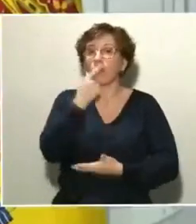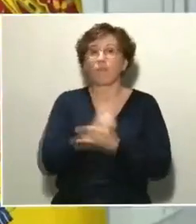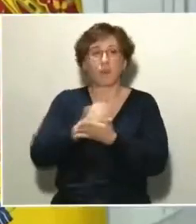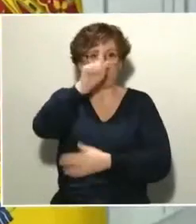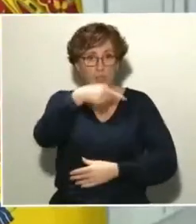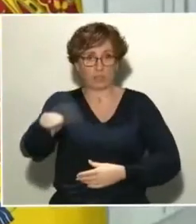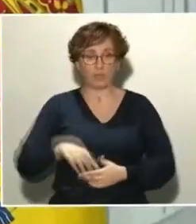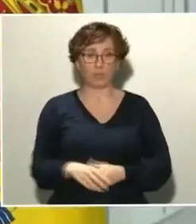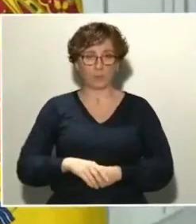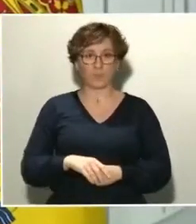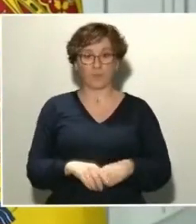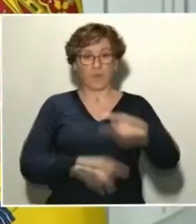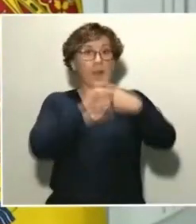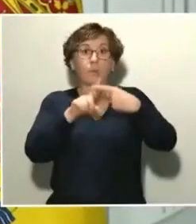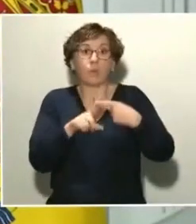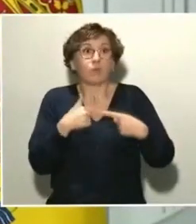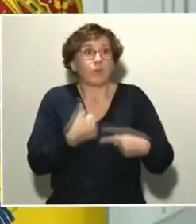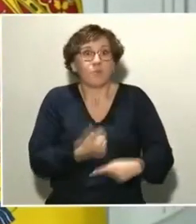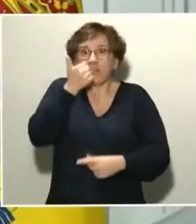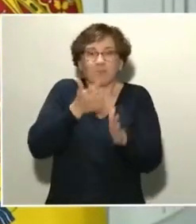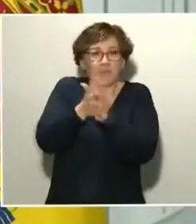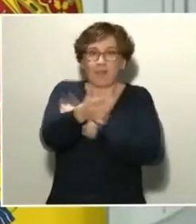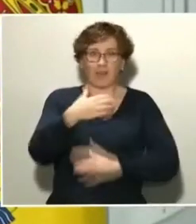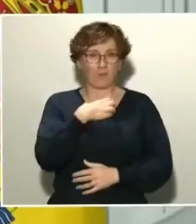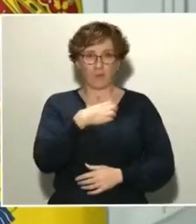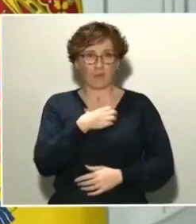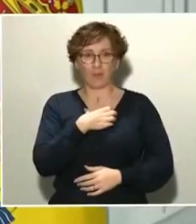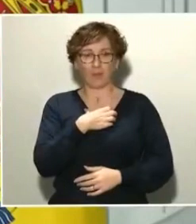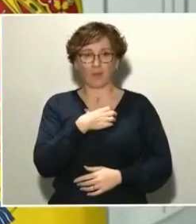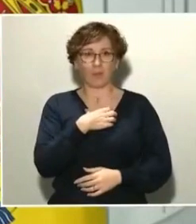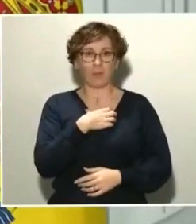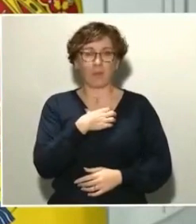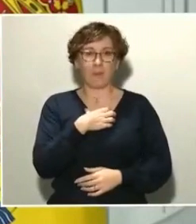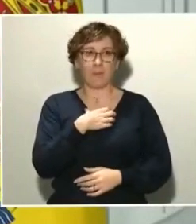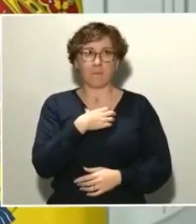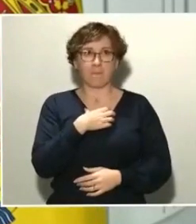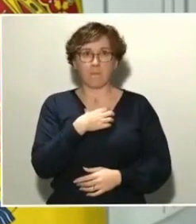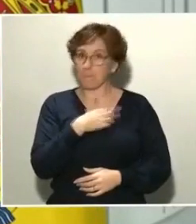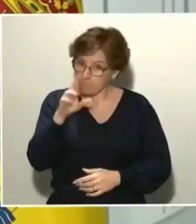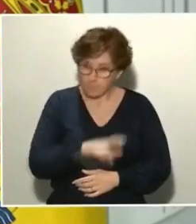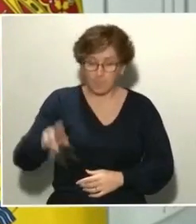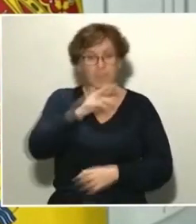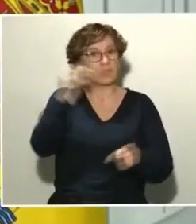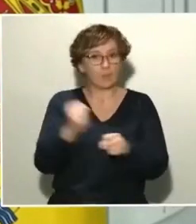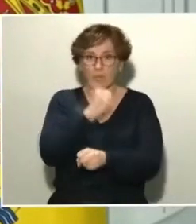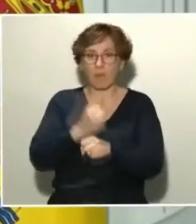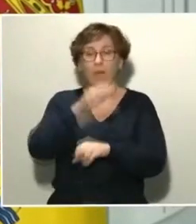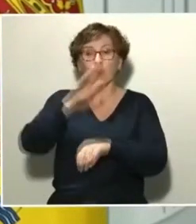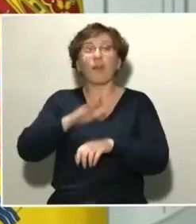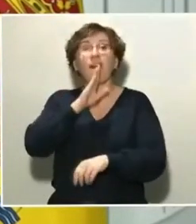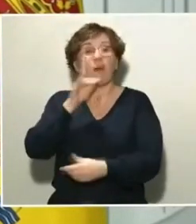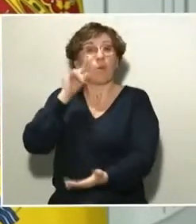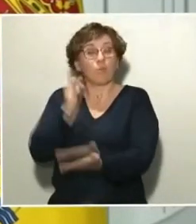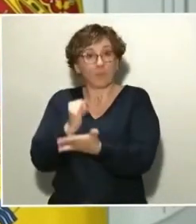pregunta, no tengo nada más que añadir. Decirles que estamos trabajando intensamente para adquirir estos productos en cantidades